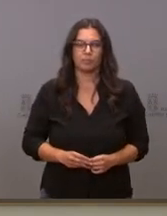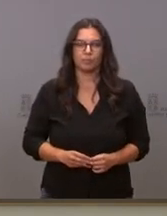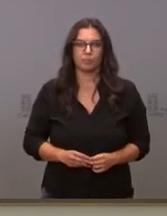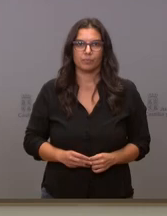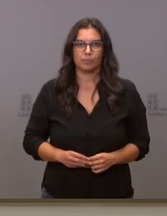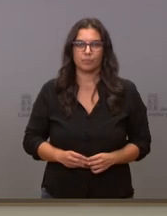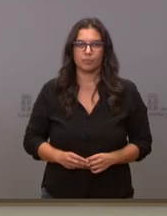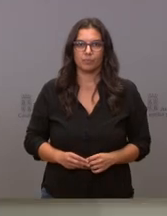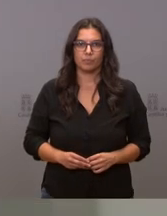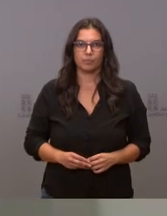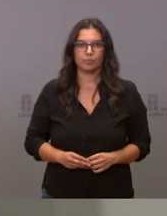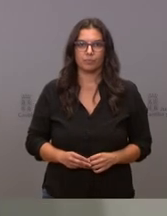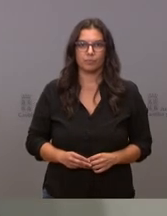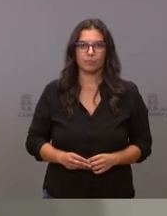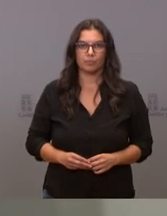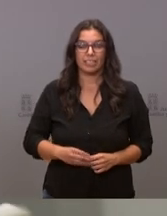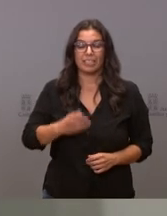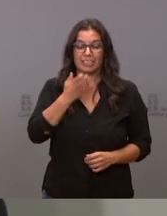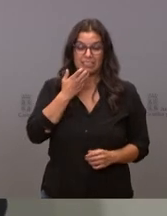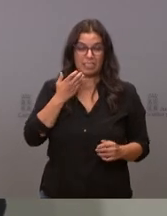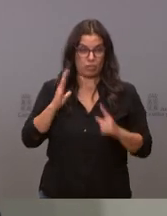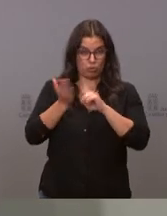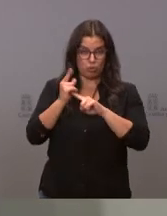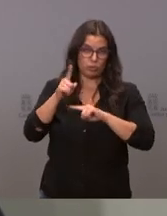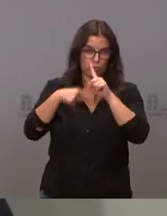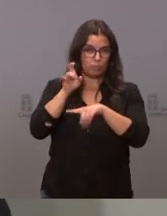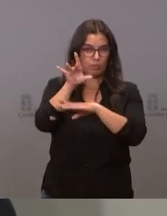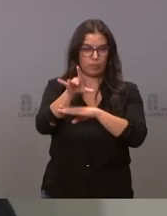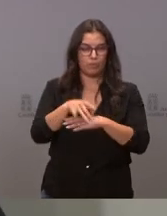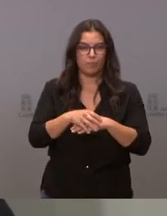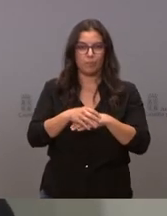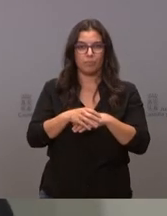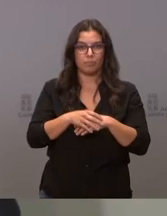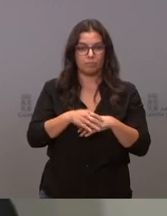se las haremos llegar si no las tengo aquí en alguna parte las hemos metido